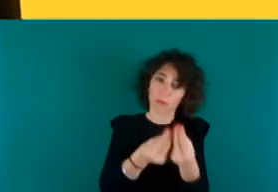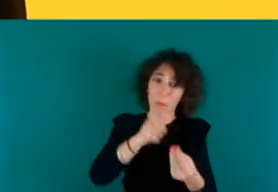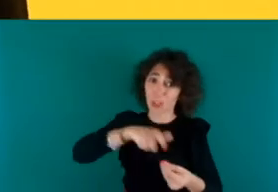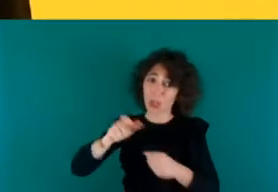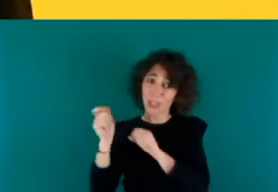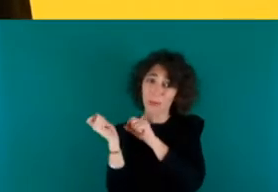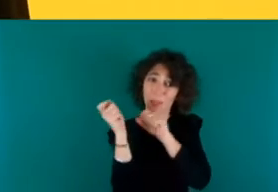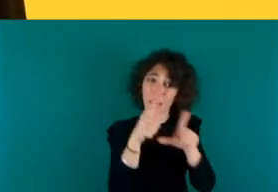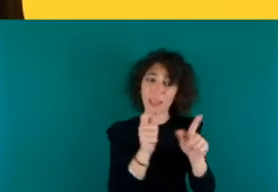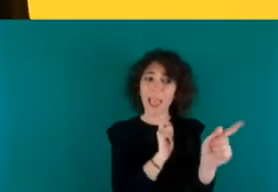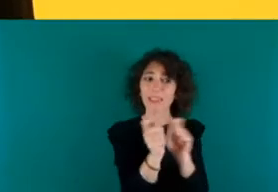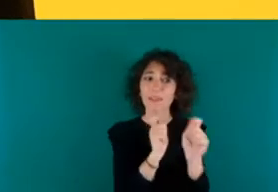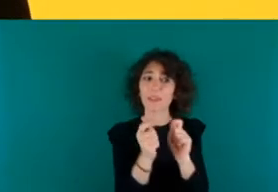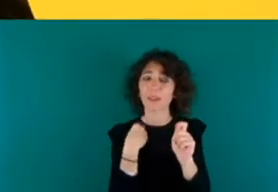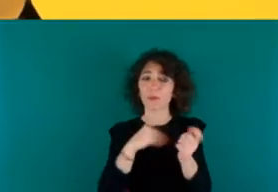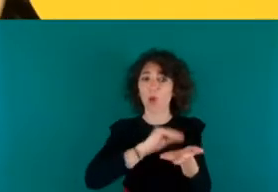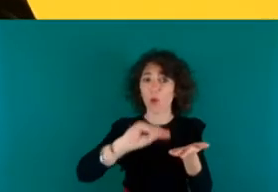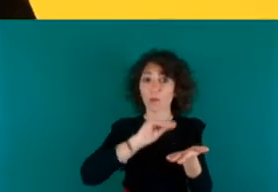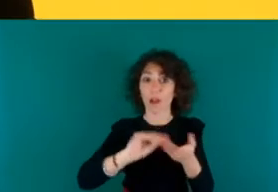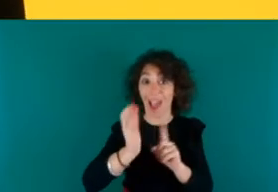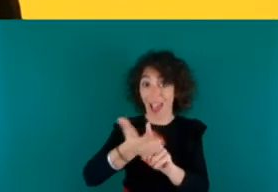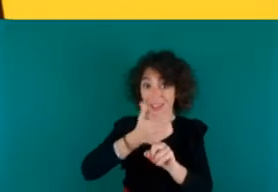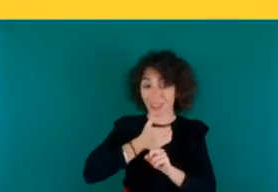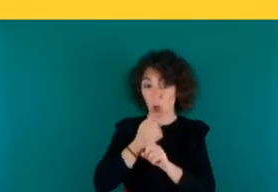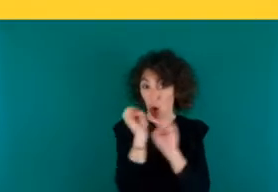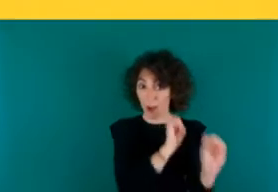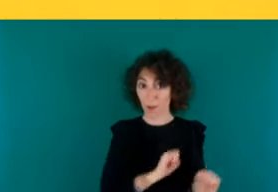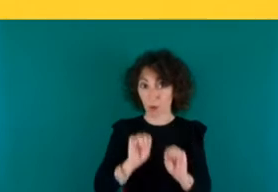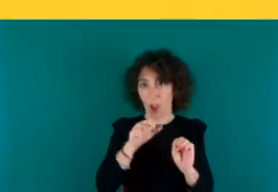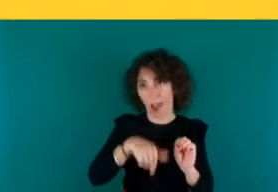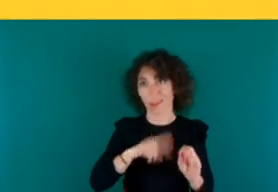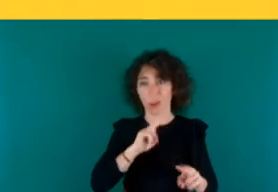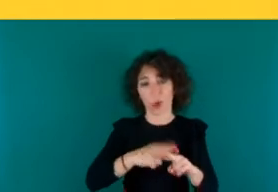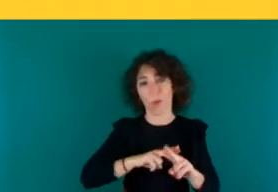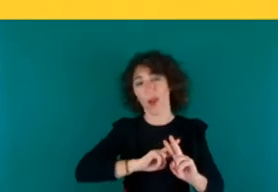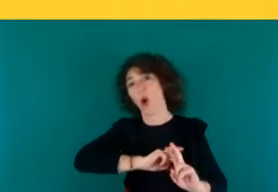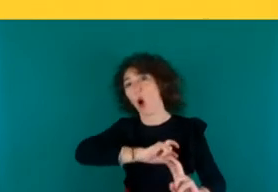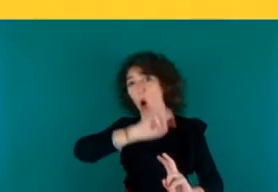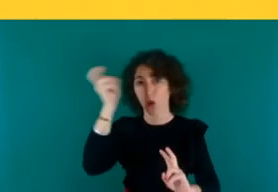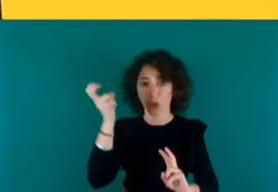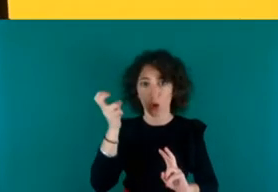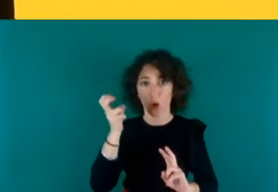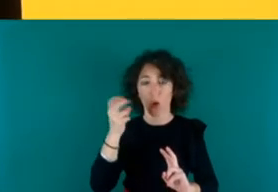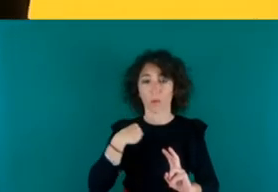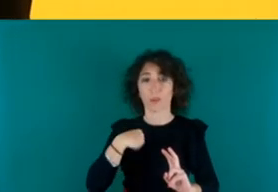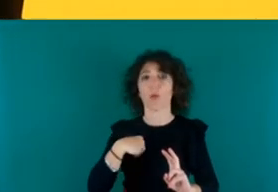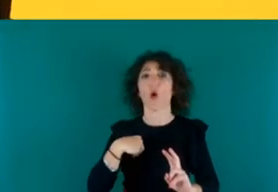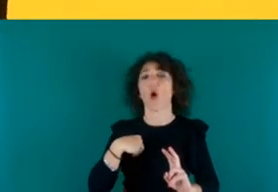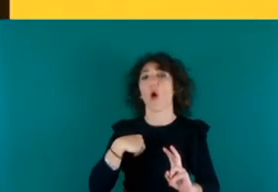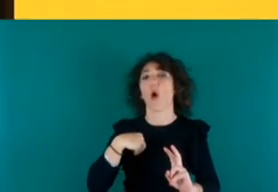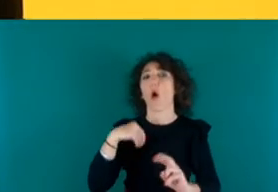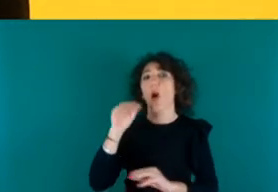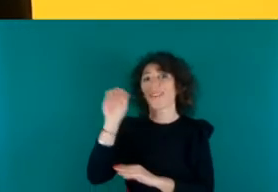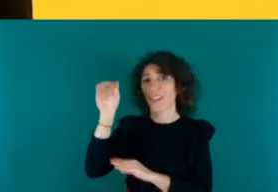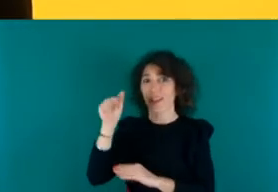la oficina de asilo y refugio que, bueno, aquí no es la oficina de asilo y refugio sino en la brigada local de extranjería en la comisaría de la